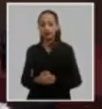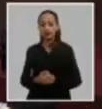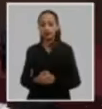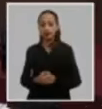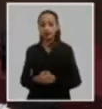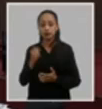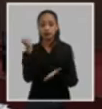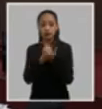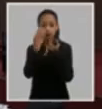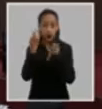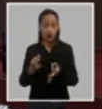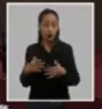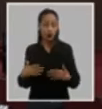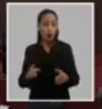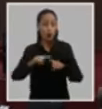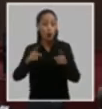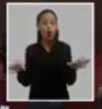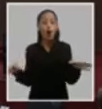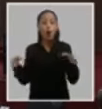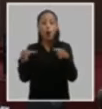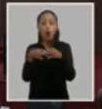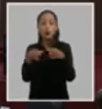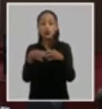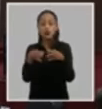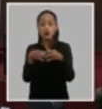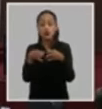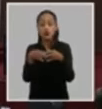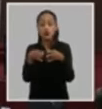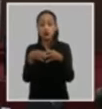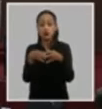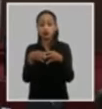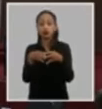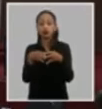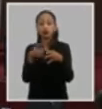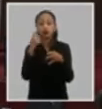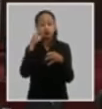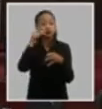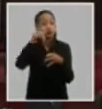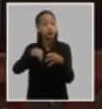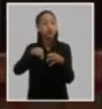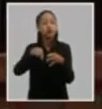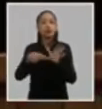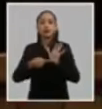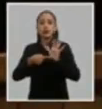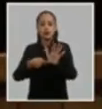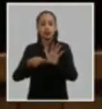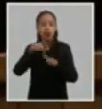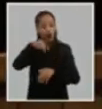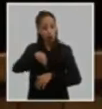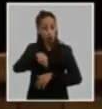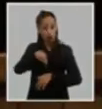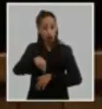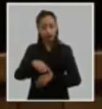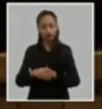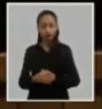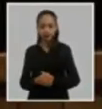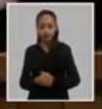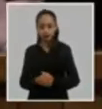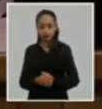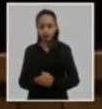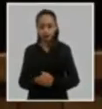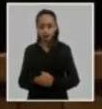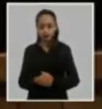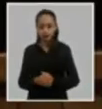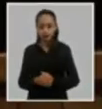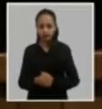aprobado por la comisión y que se presenta ahora a continuación a la